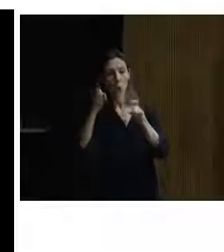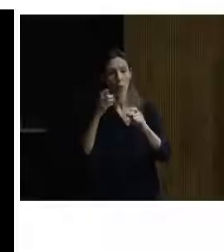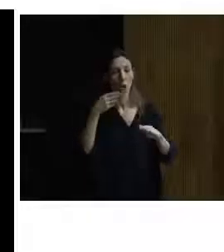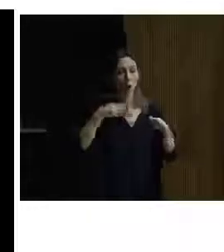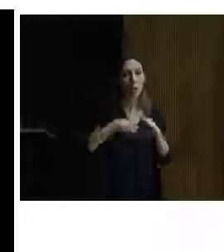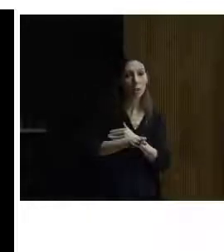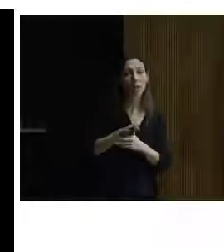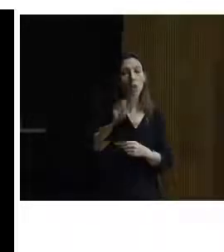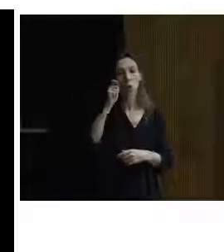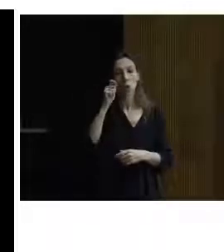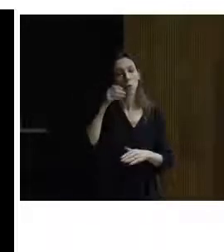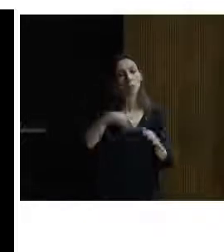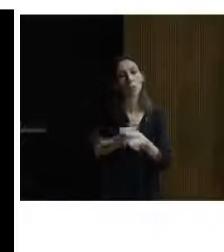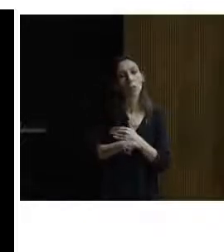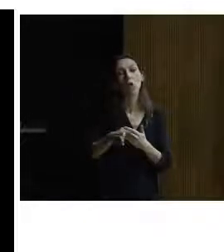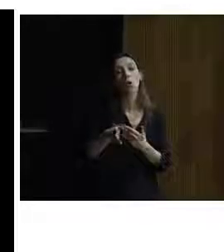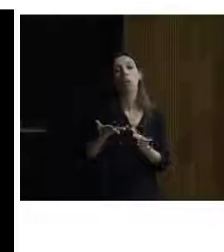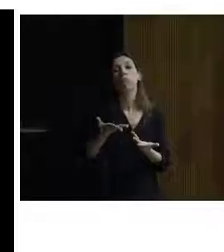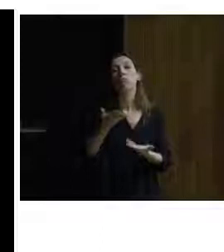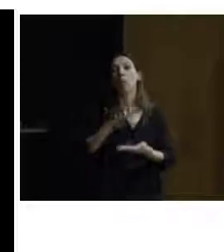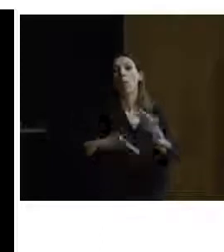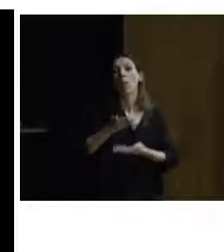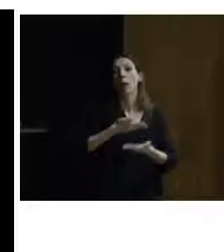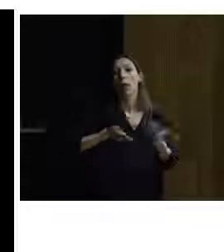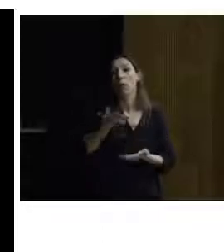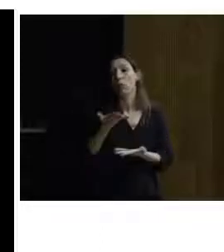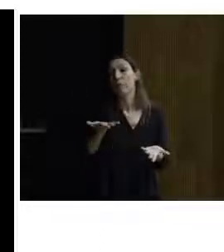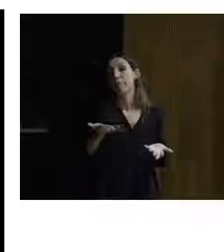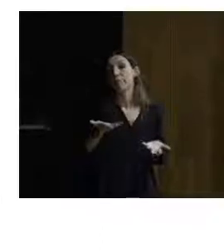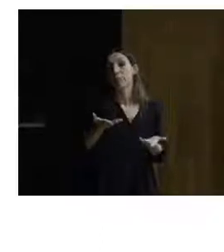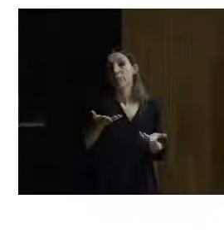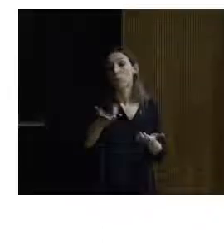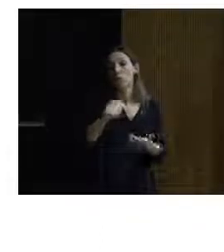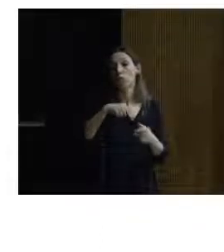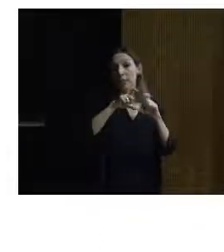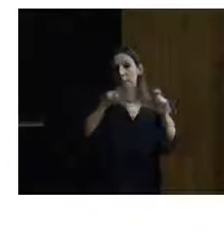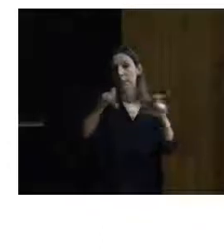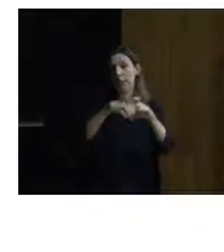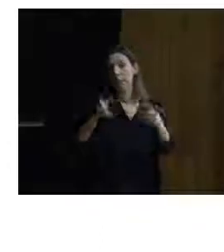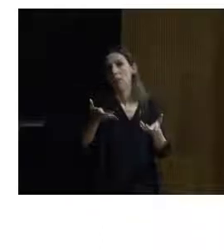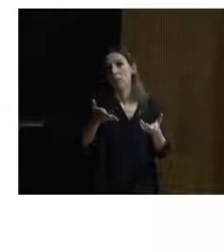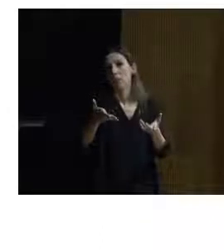igualdad, turismo accesible, cooperación. Bueno, antes nos lo contado un poco nuestras entidades a nivel nacional.